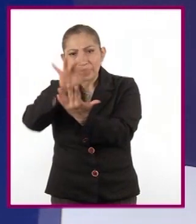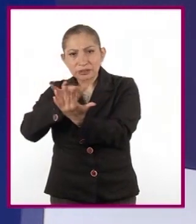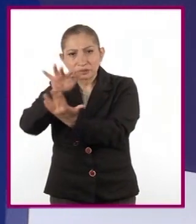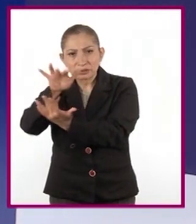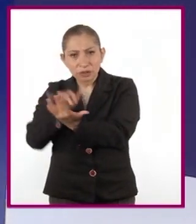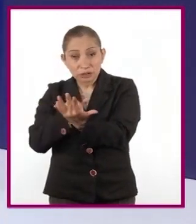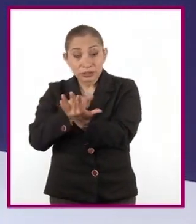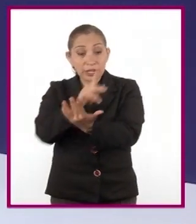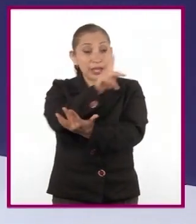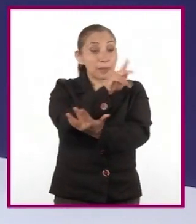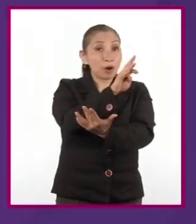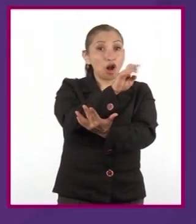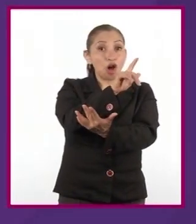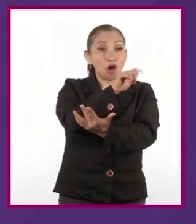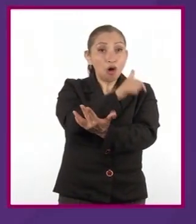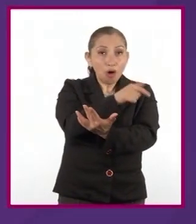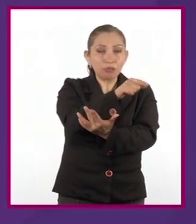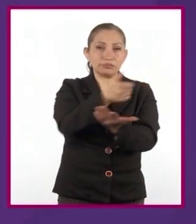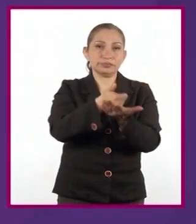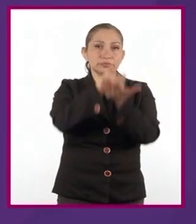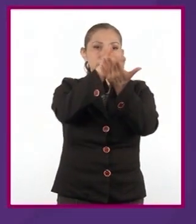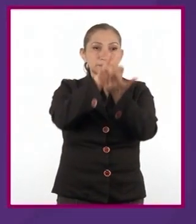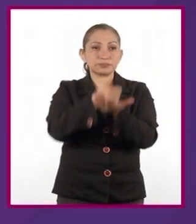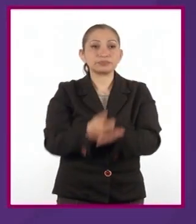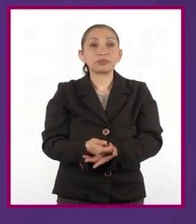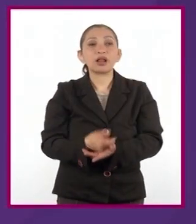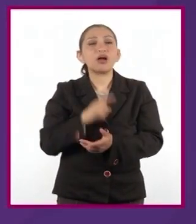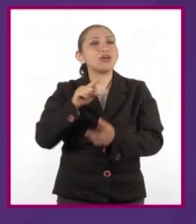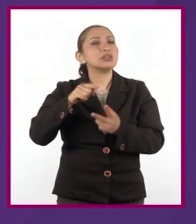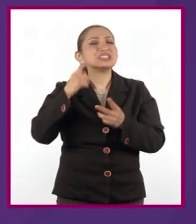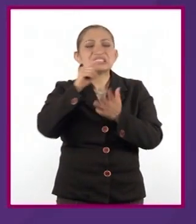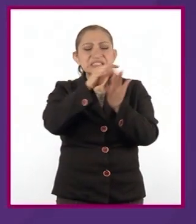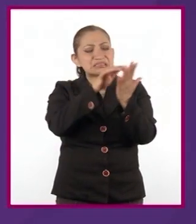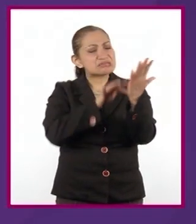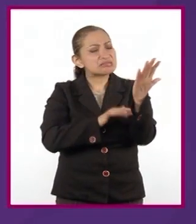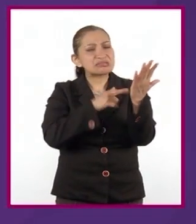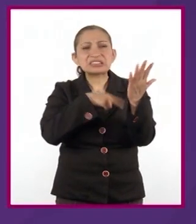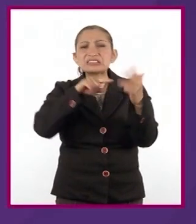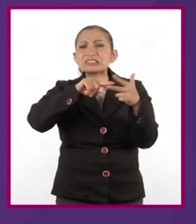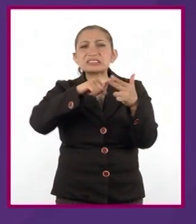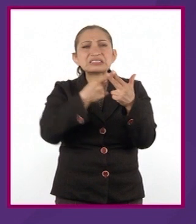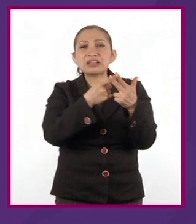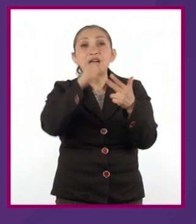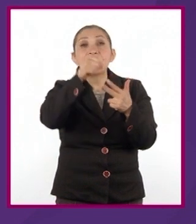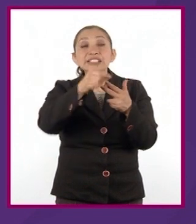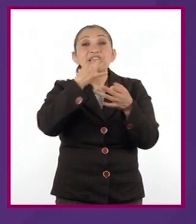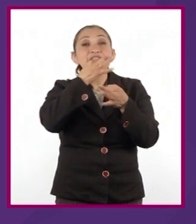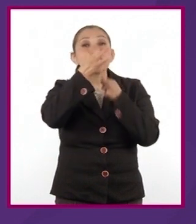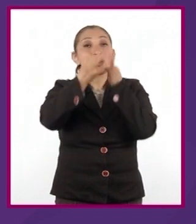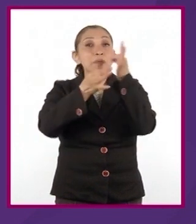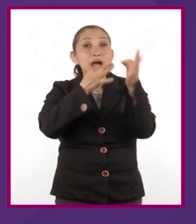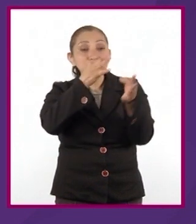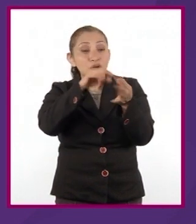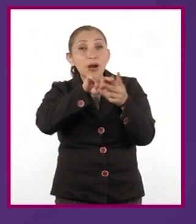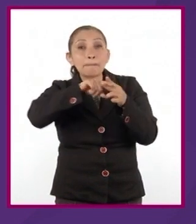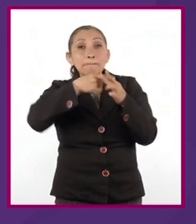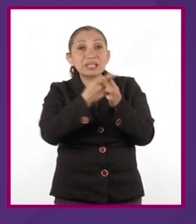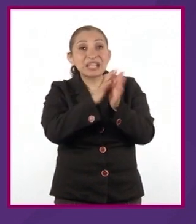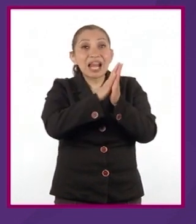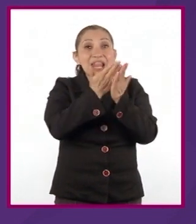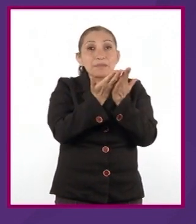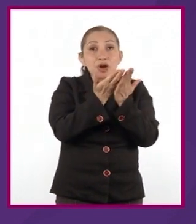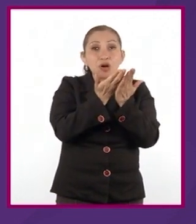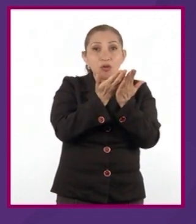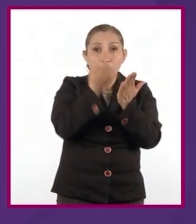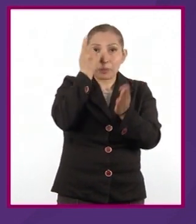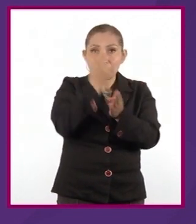y el prólogo es uno de ellos. Un texto introductorio es un texto informativo que se presenta al inicio de los libros,